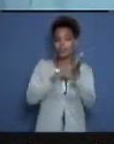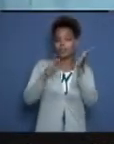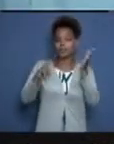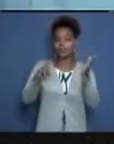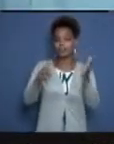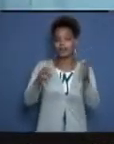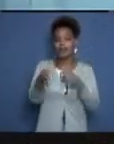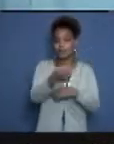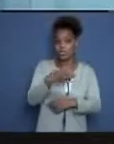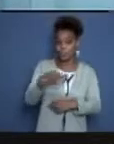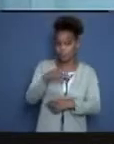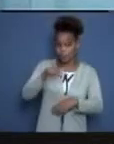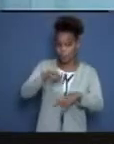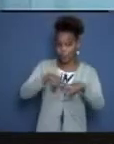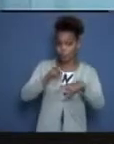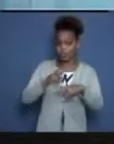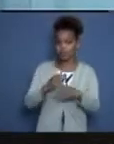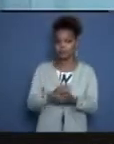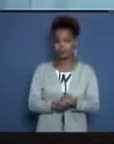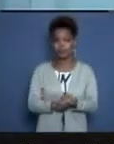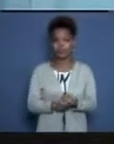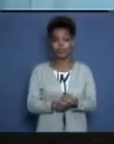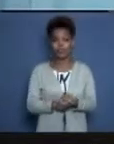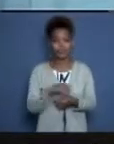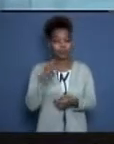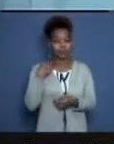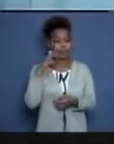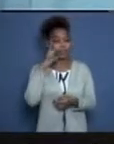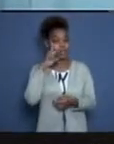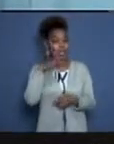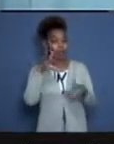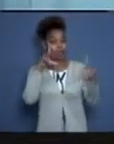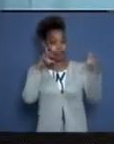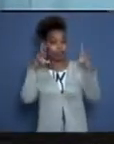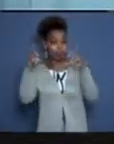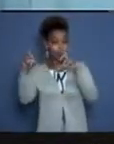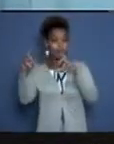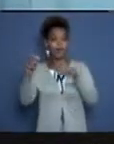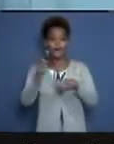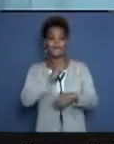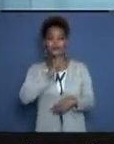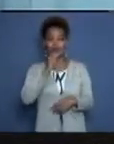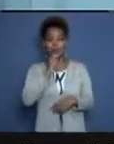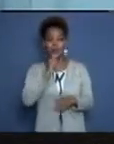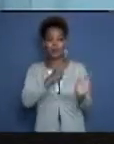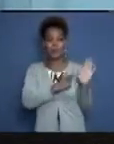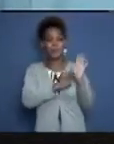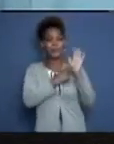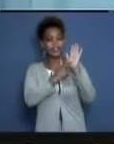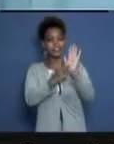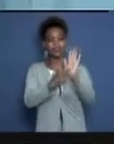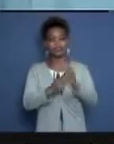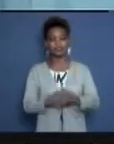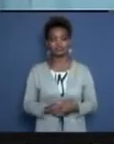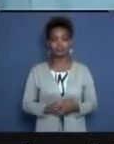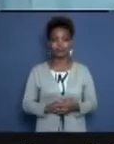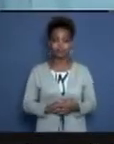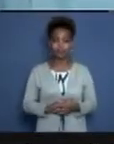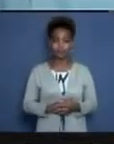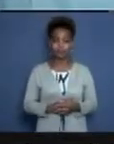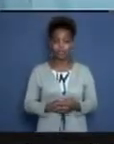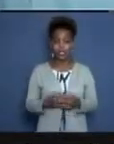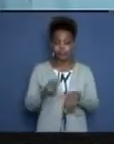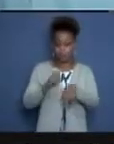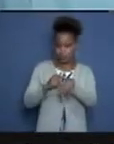y reitero, otras autoridades. Estas imágenes que vimos, bueno, fueron recogidas por el periodista Jordanis Rodríguez Laurencio. Y hace solamente unos